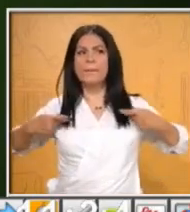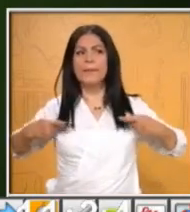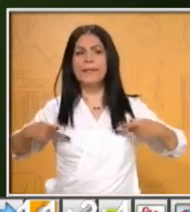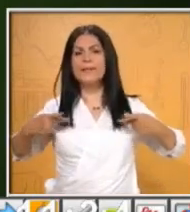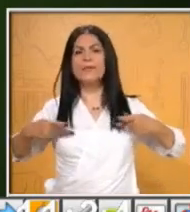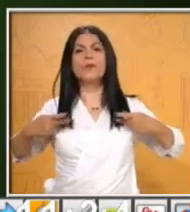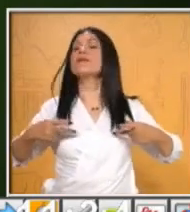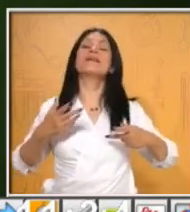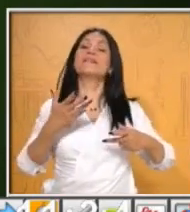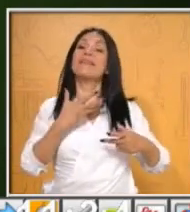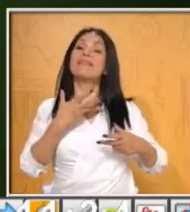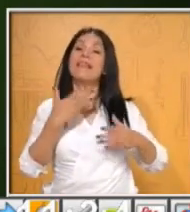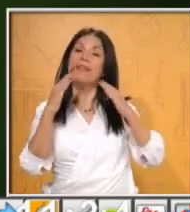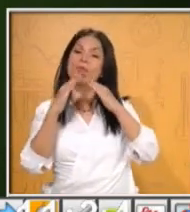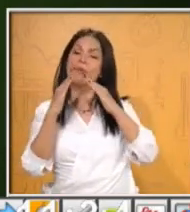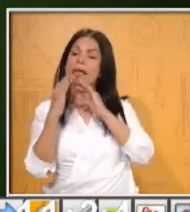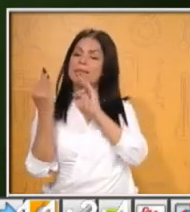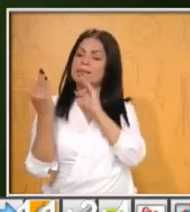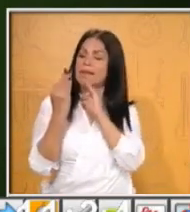a ver quién gana.